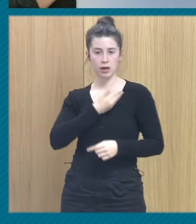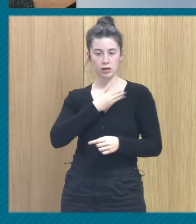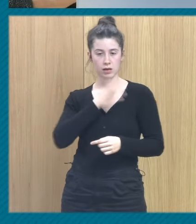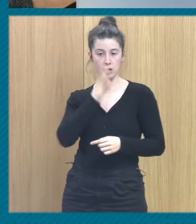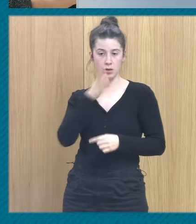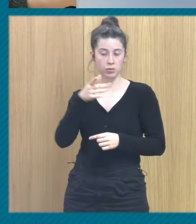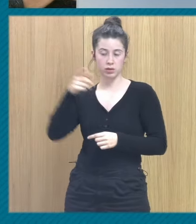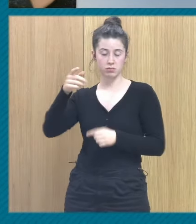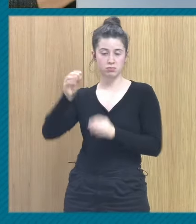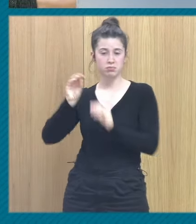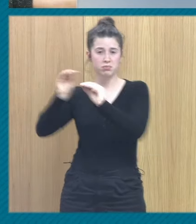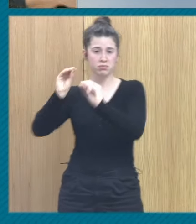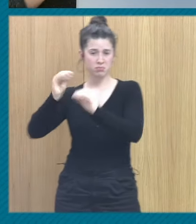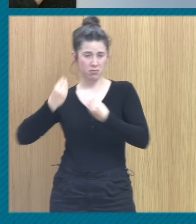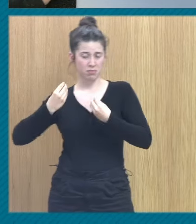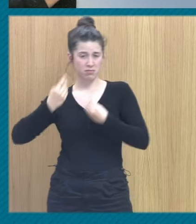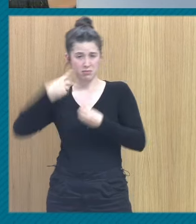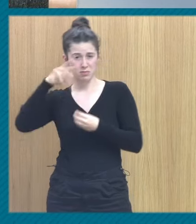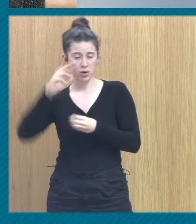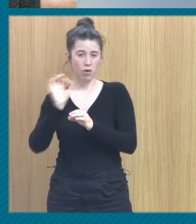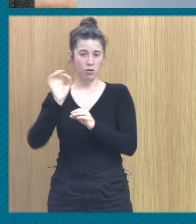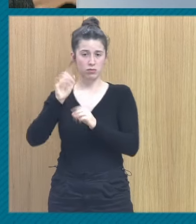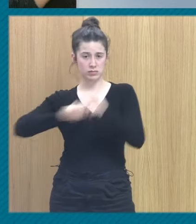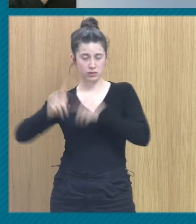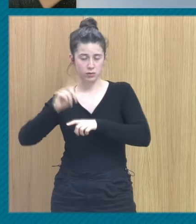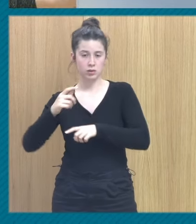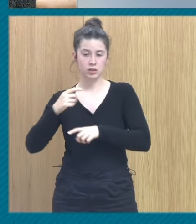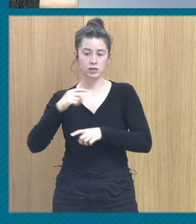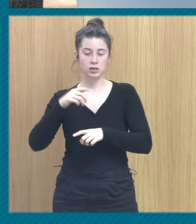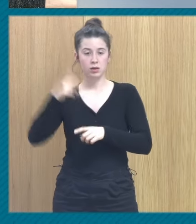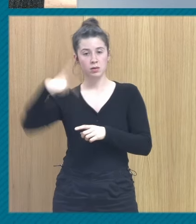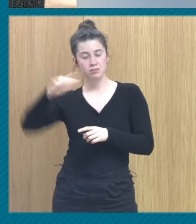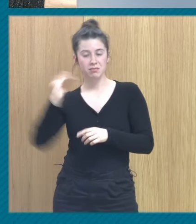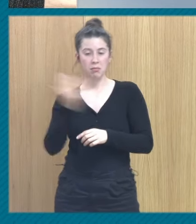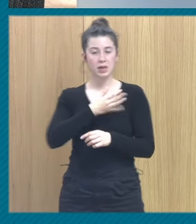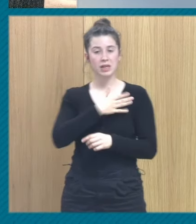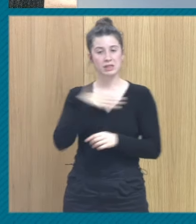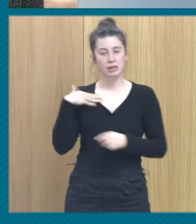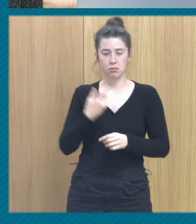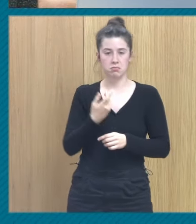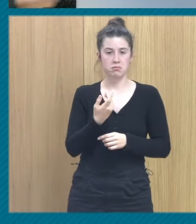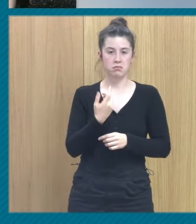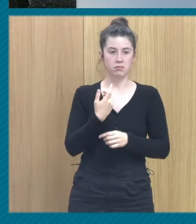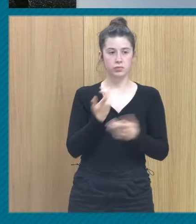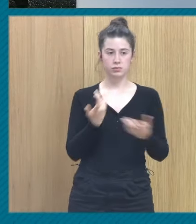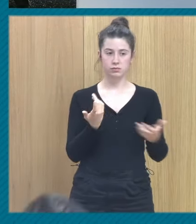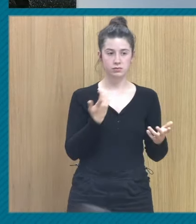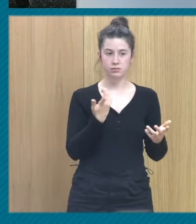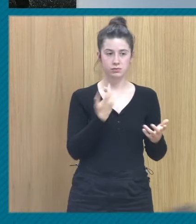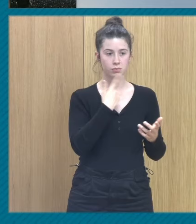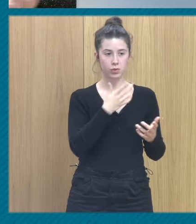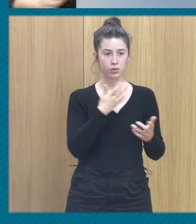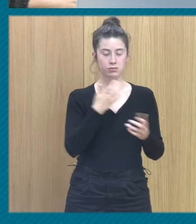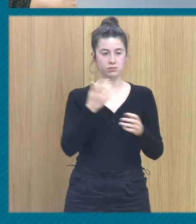y desde su dificultad. No porque no me hayan querido, ni porque hayan querido hacerme daño, sino desde su problemática y su dificultad. Entonces yo decido alejarme de esas